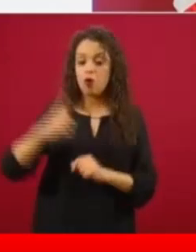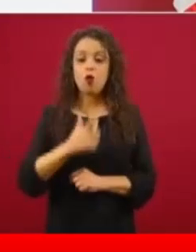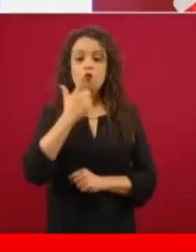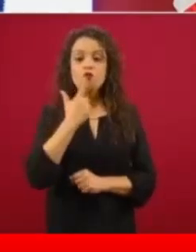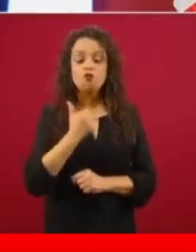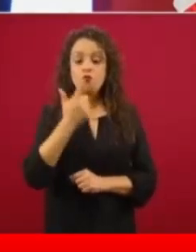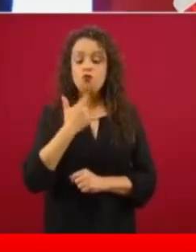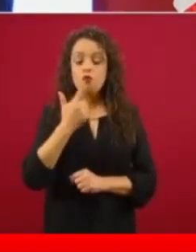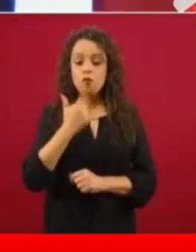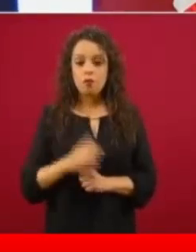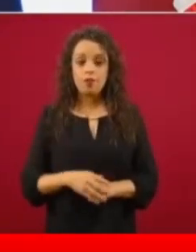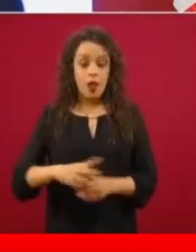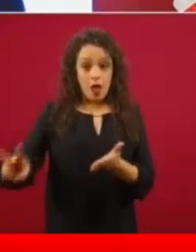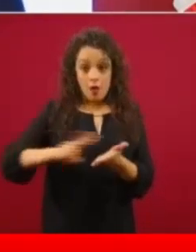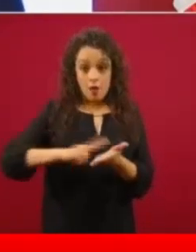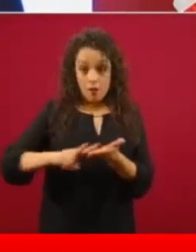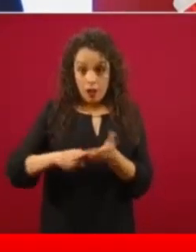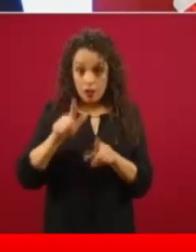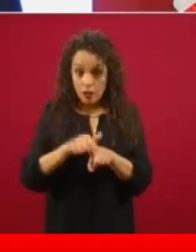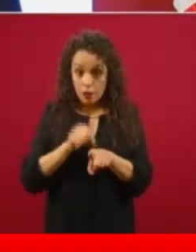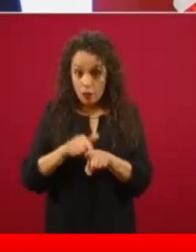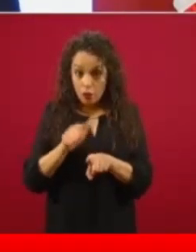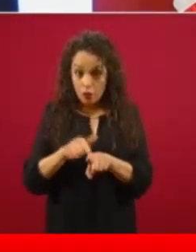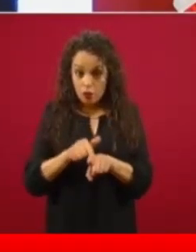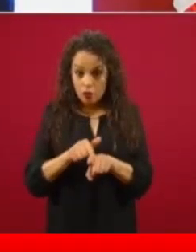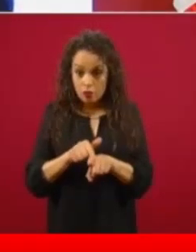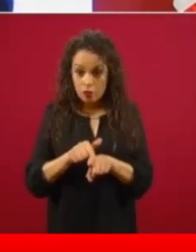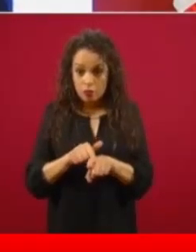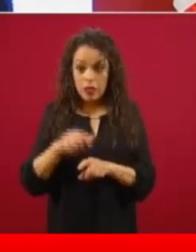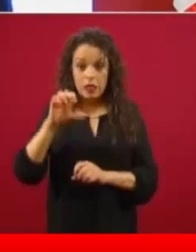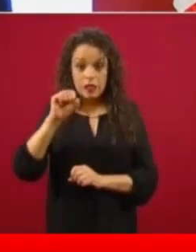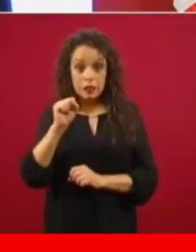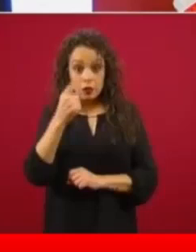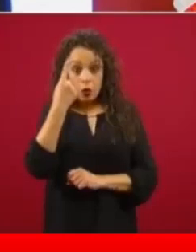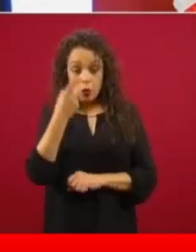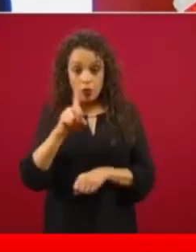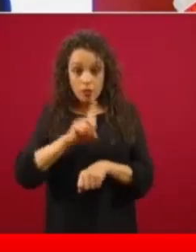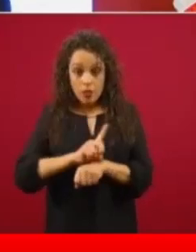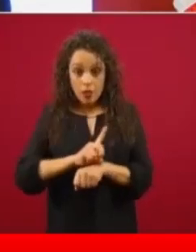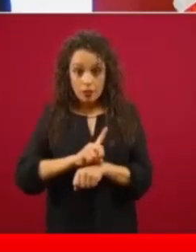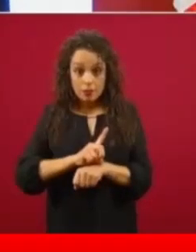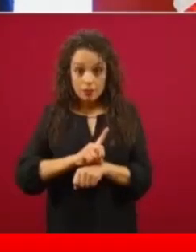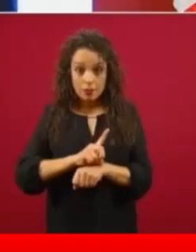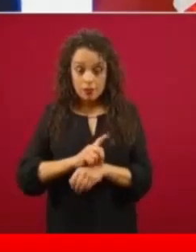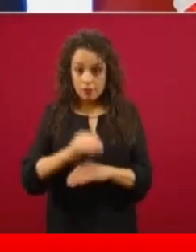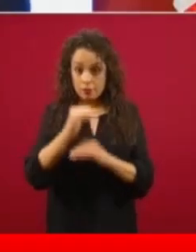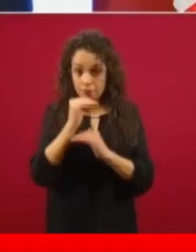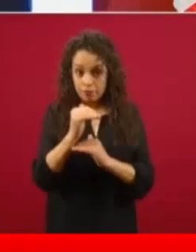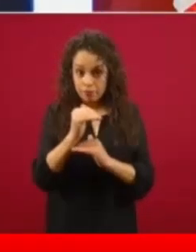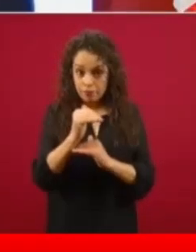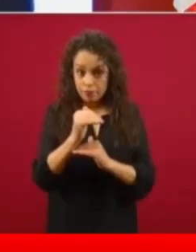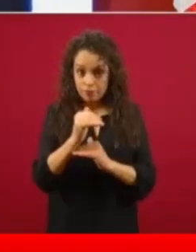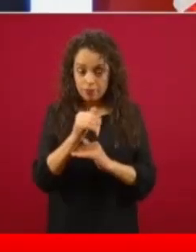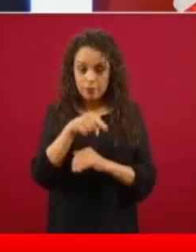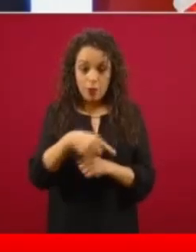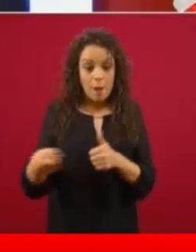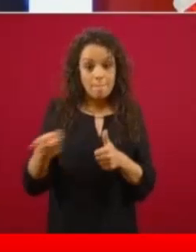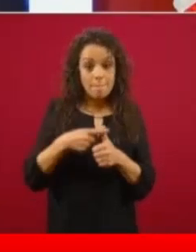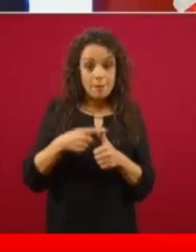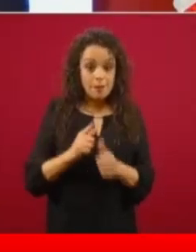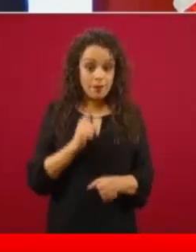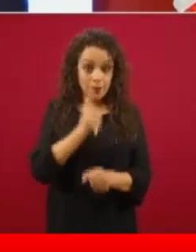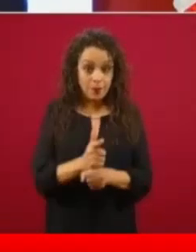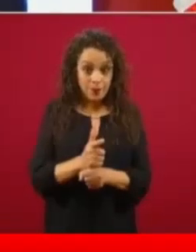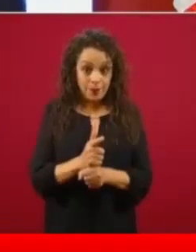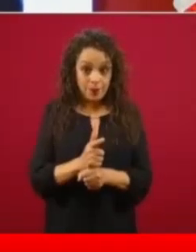En verde, lo que habría ocurrido en 61 días, todo es a 61 días, desde el primer caso, con